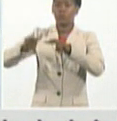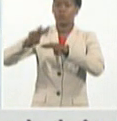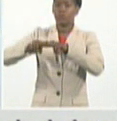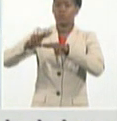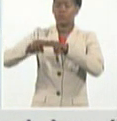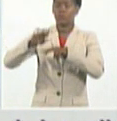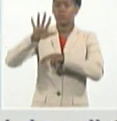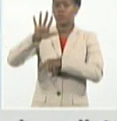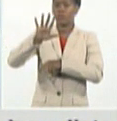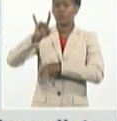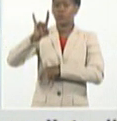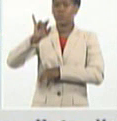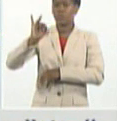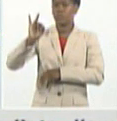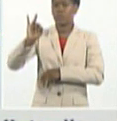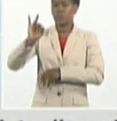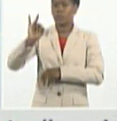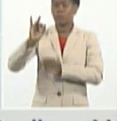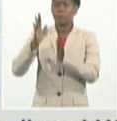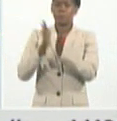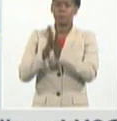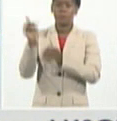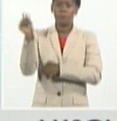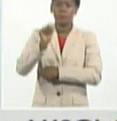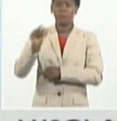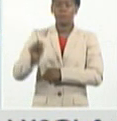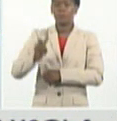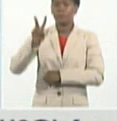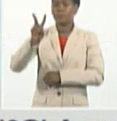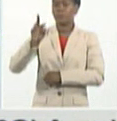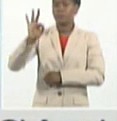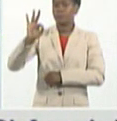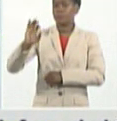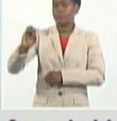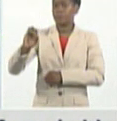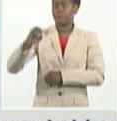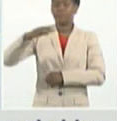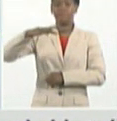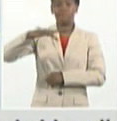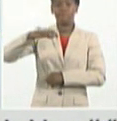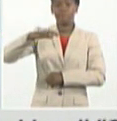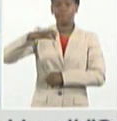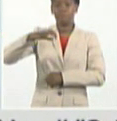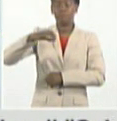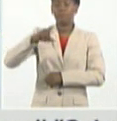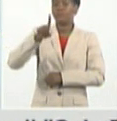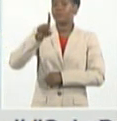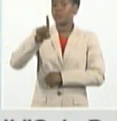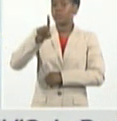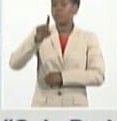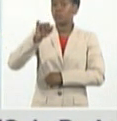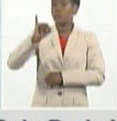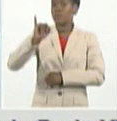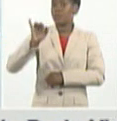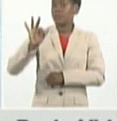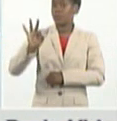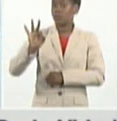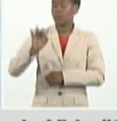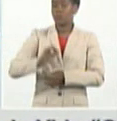597, Mayabeque, 280, Pinar de Río, 168,